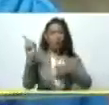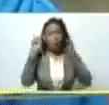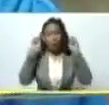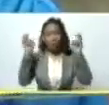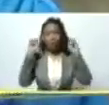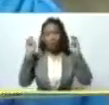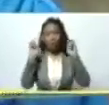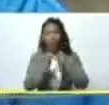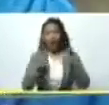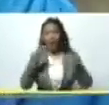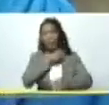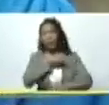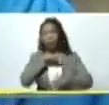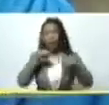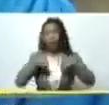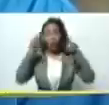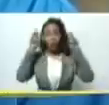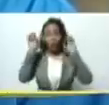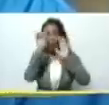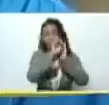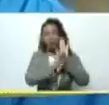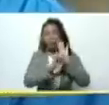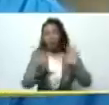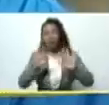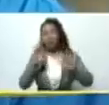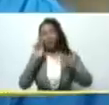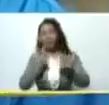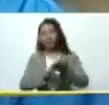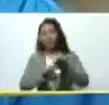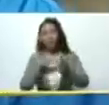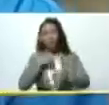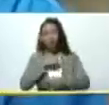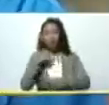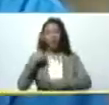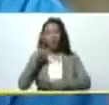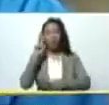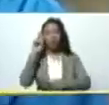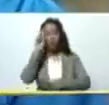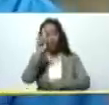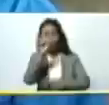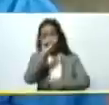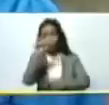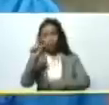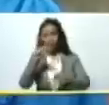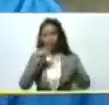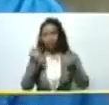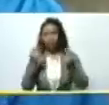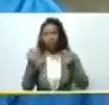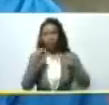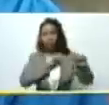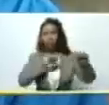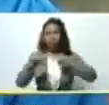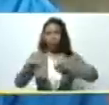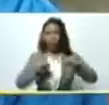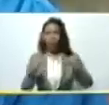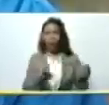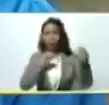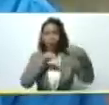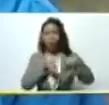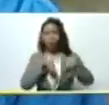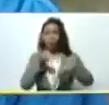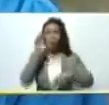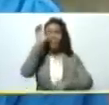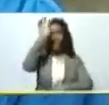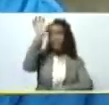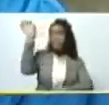de la gran misión en esta nueva etapa y ya de verdad que hemos tenido unas semanas muy activas con acuerdos bilaterales con países